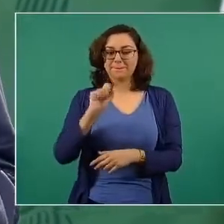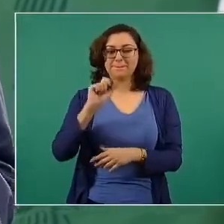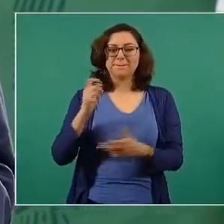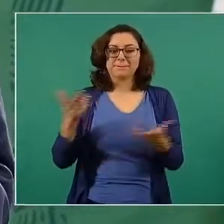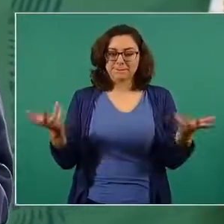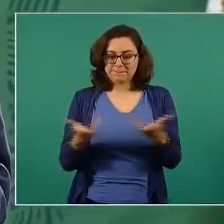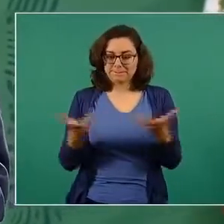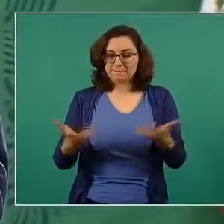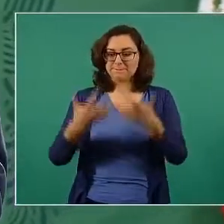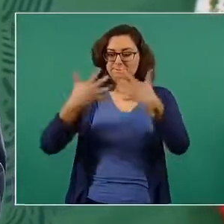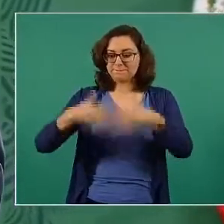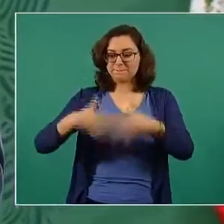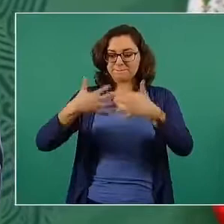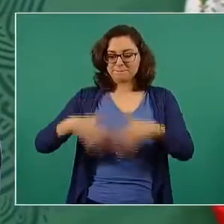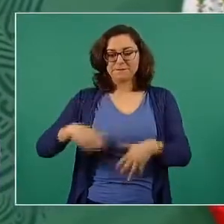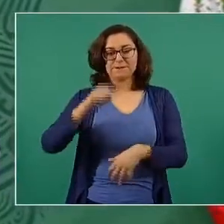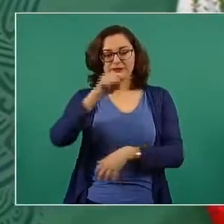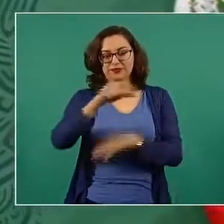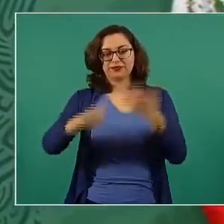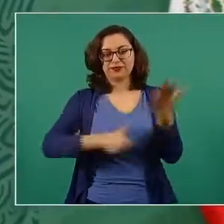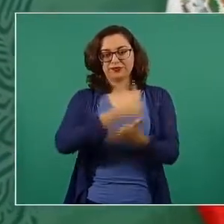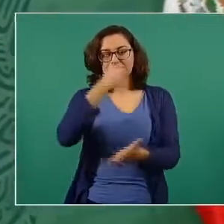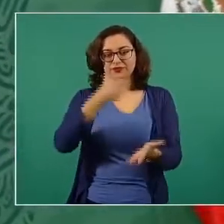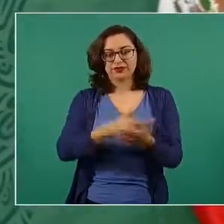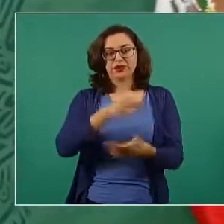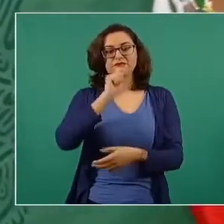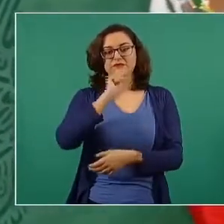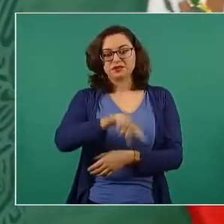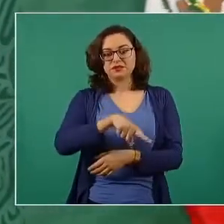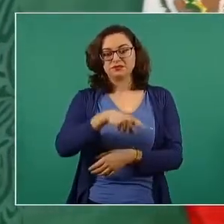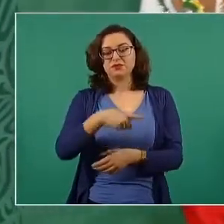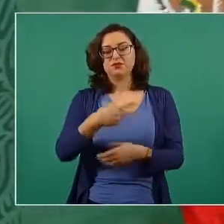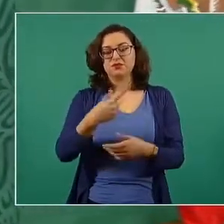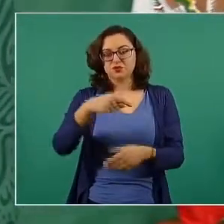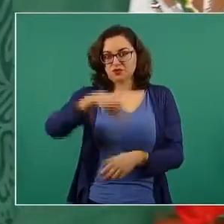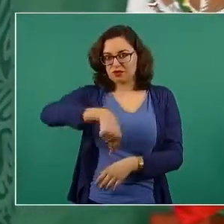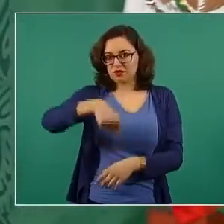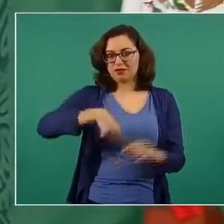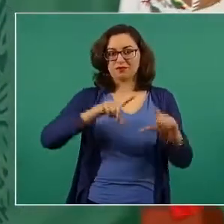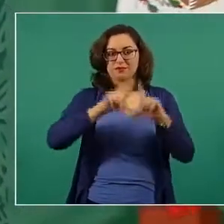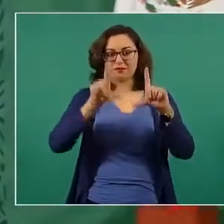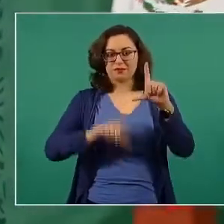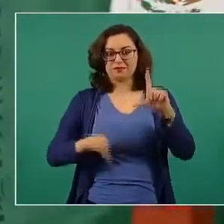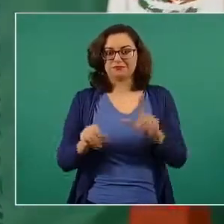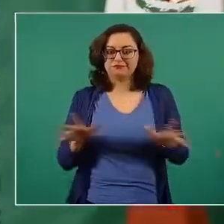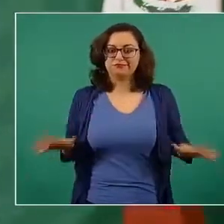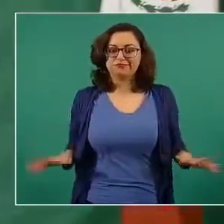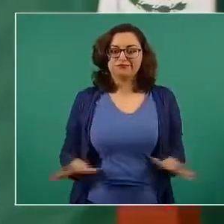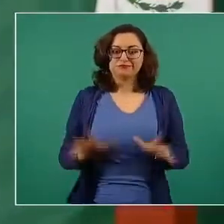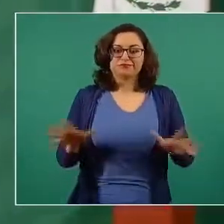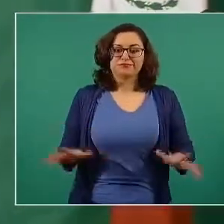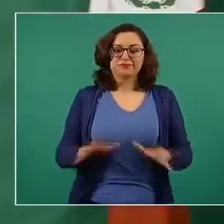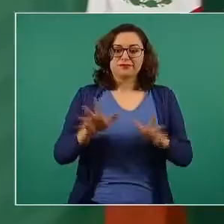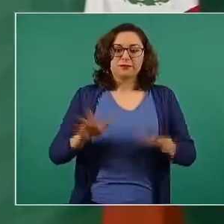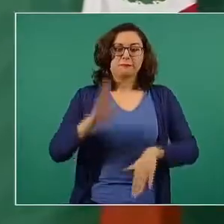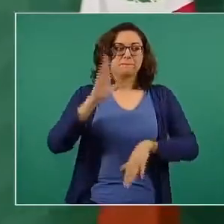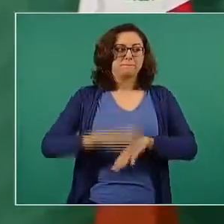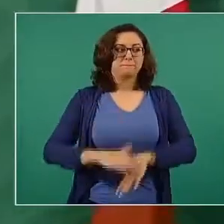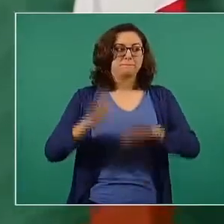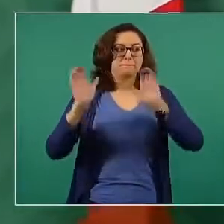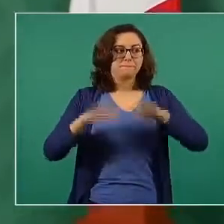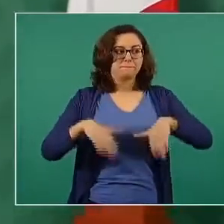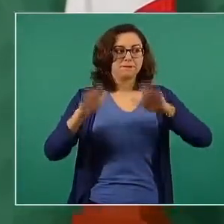en Ciudad Sagún, en plantas en México, y esto va a significar crear